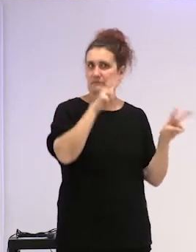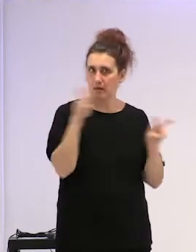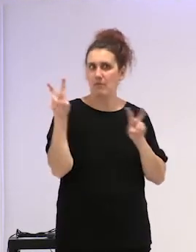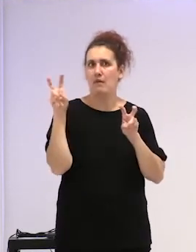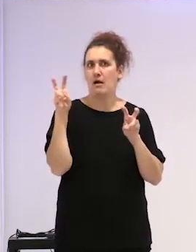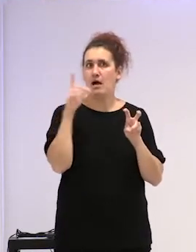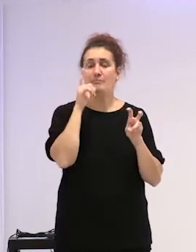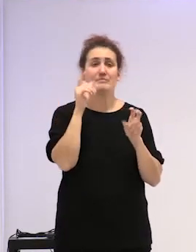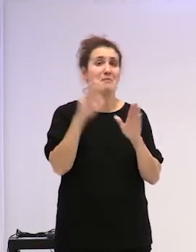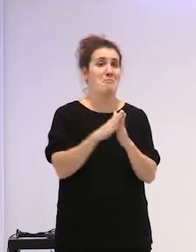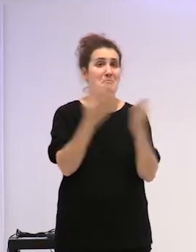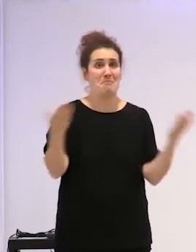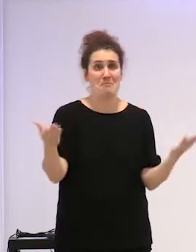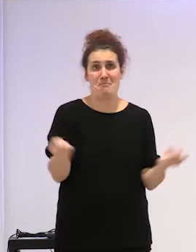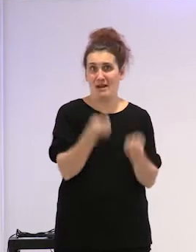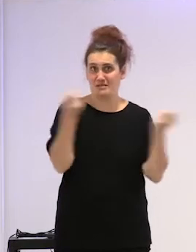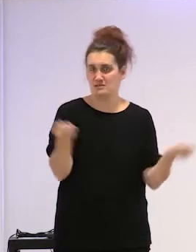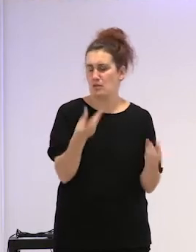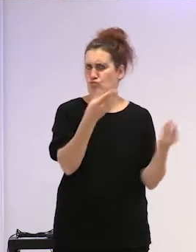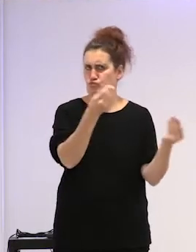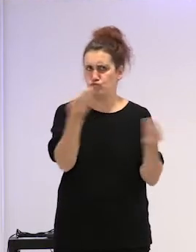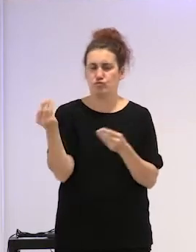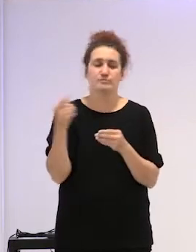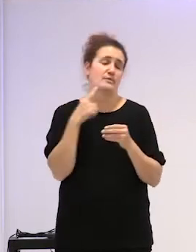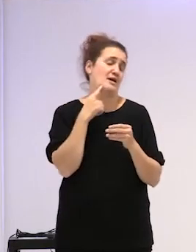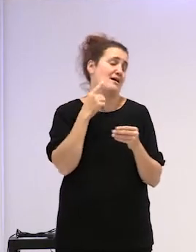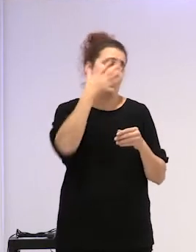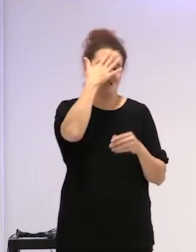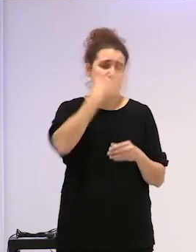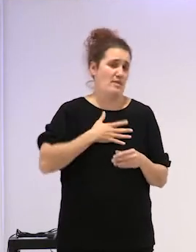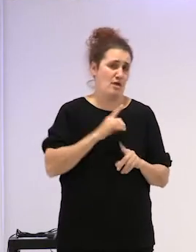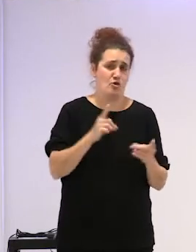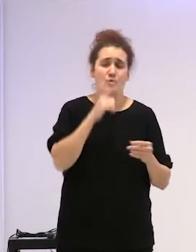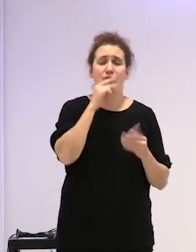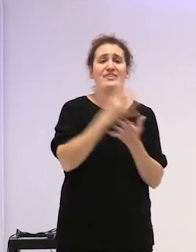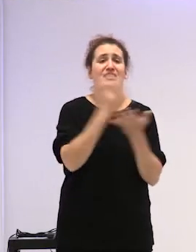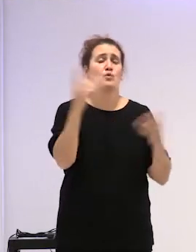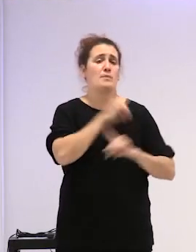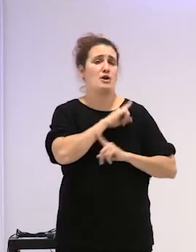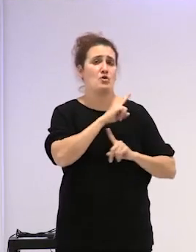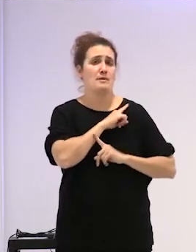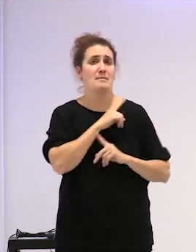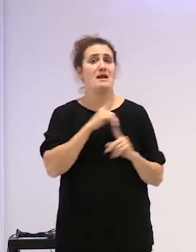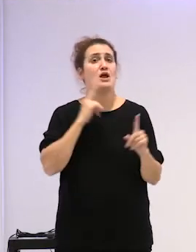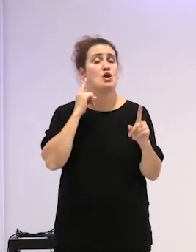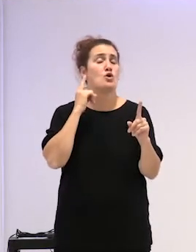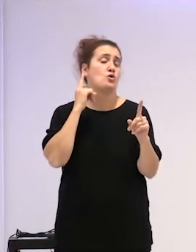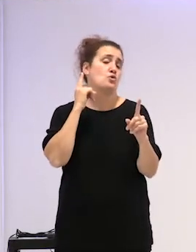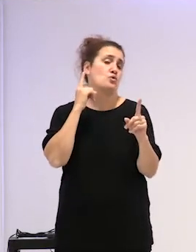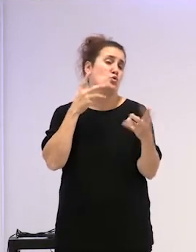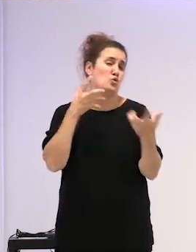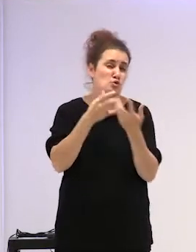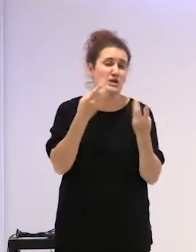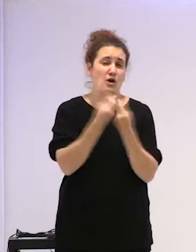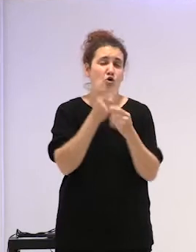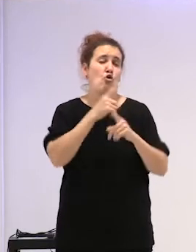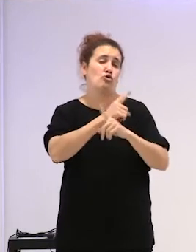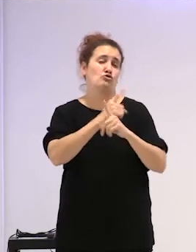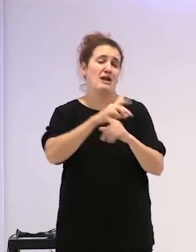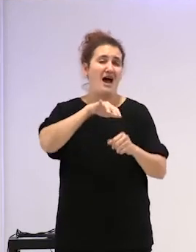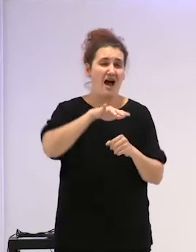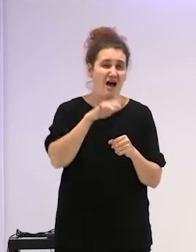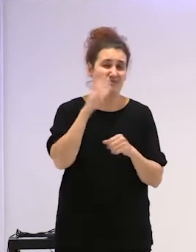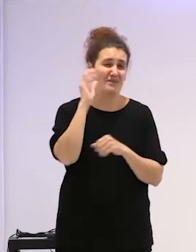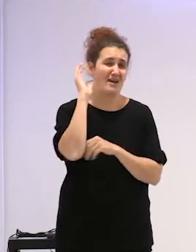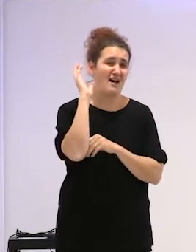bastante en la prensa. Hombre, no es casualidad, el 19 de noviembre es el Día Internacional de Lucha contra el Abuso Sexual Infantil. Bien,